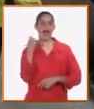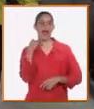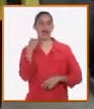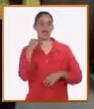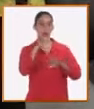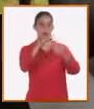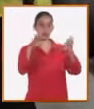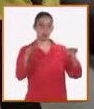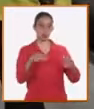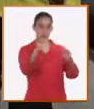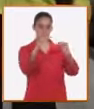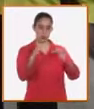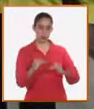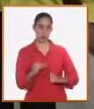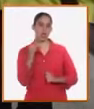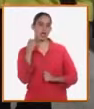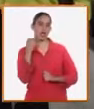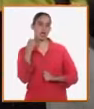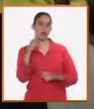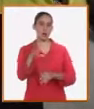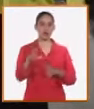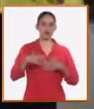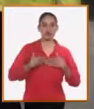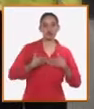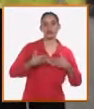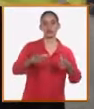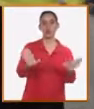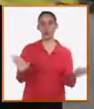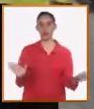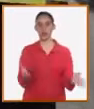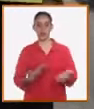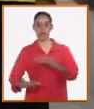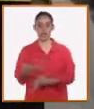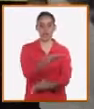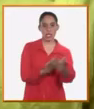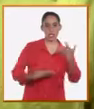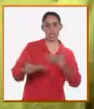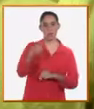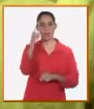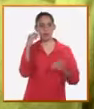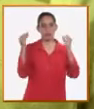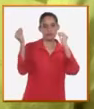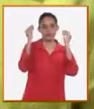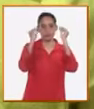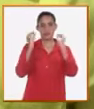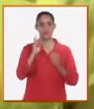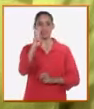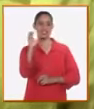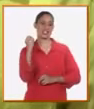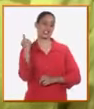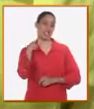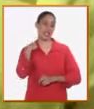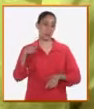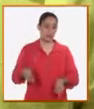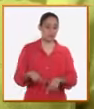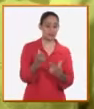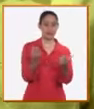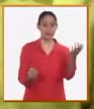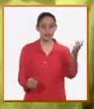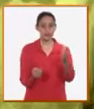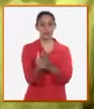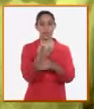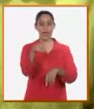Pancho, maestros froneros nos abren sus puertas para intercambiar de sus saberes. 30 años de celebración de